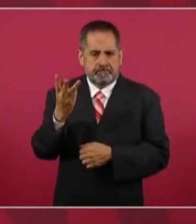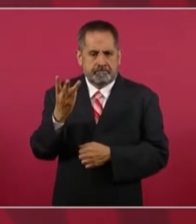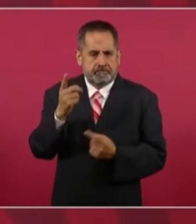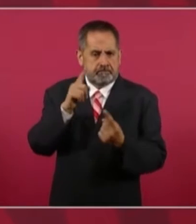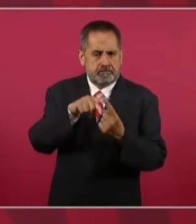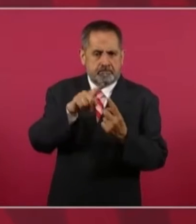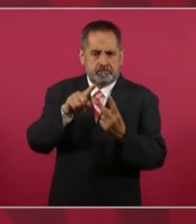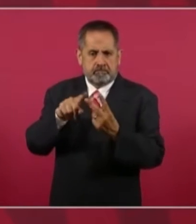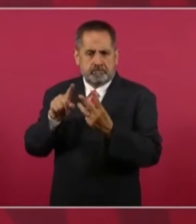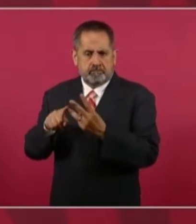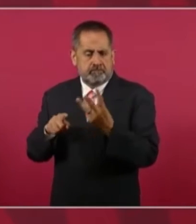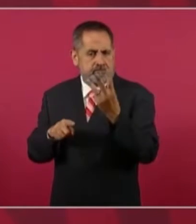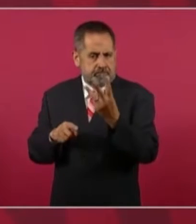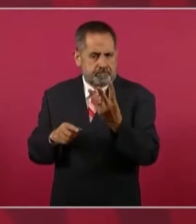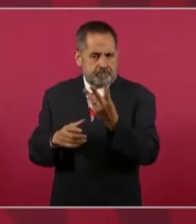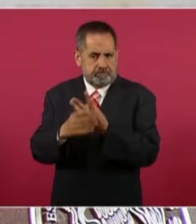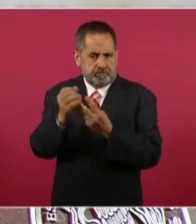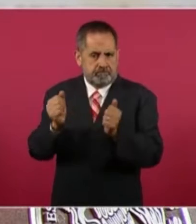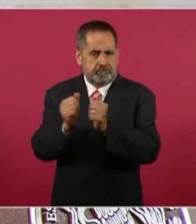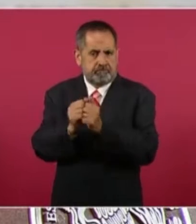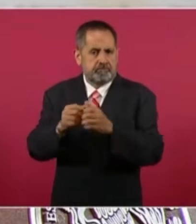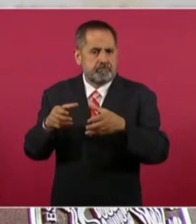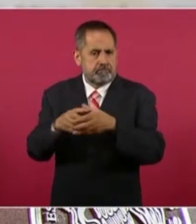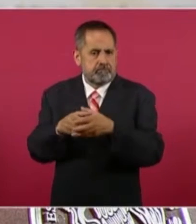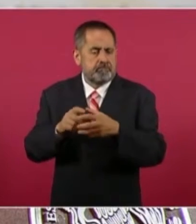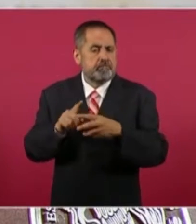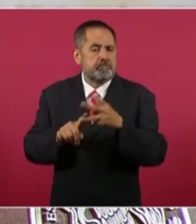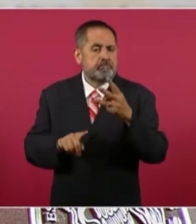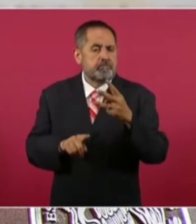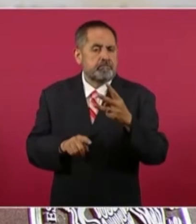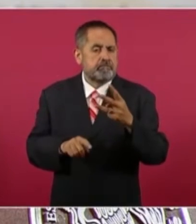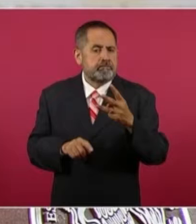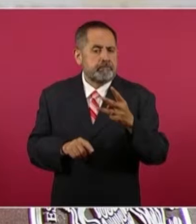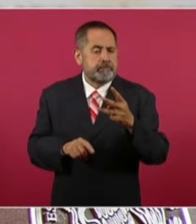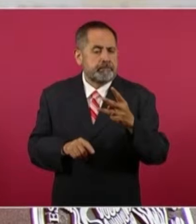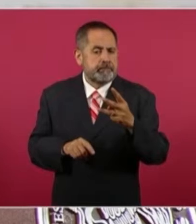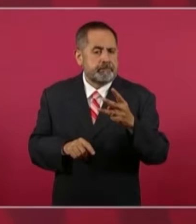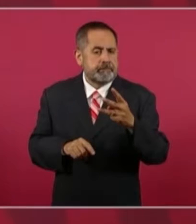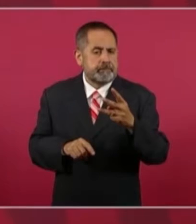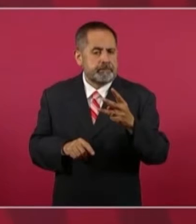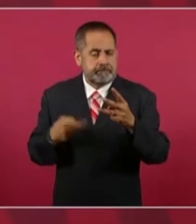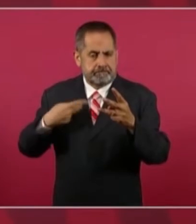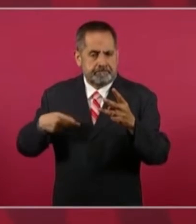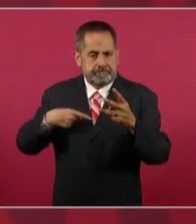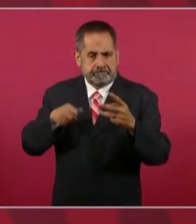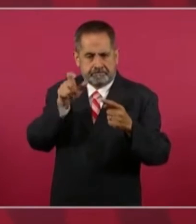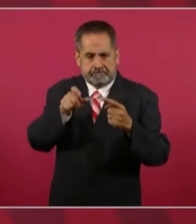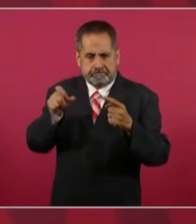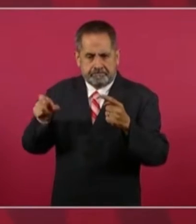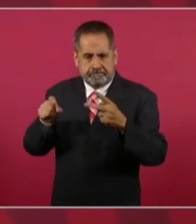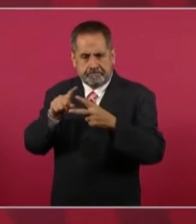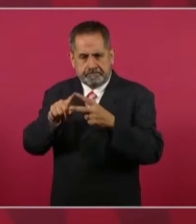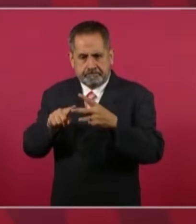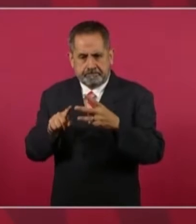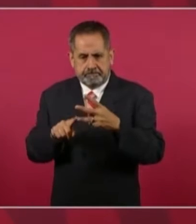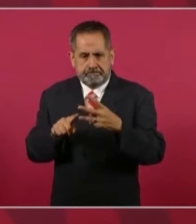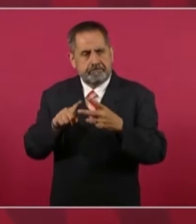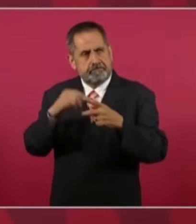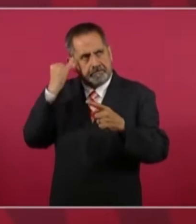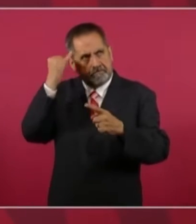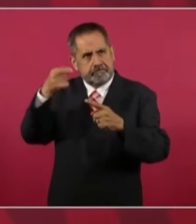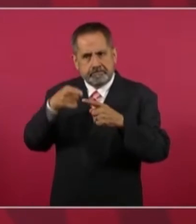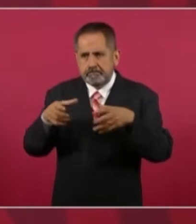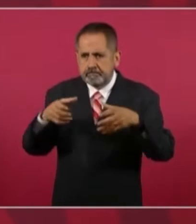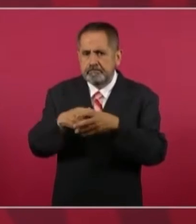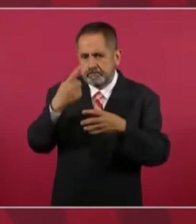personas con este